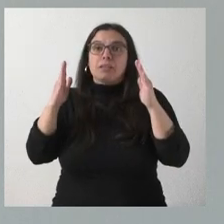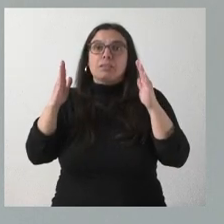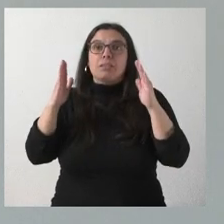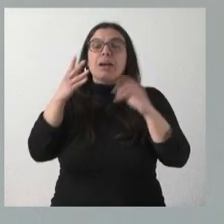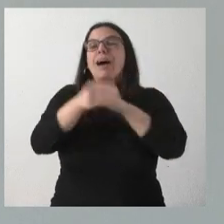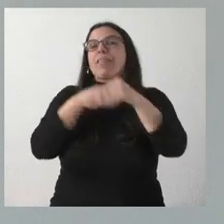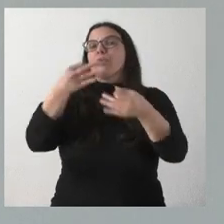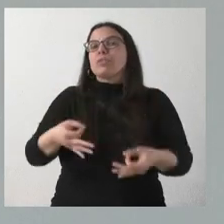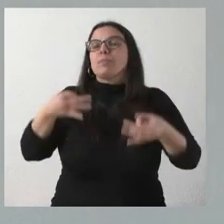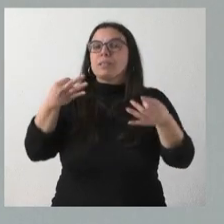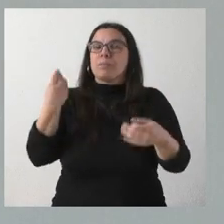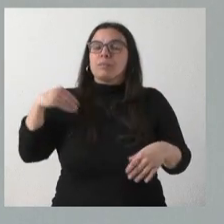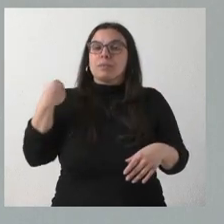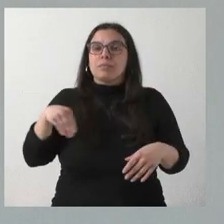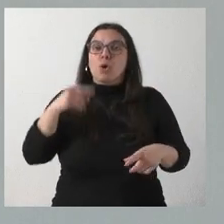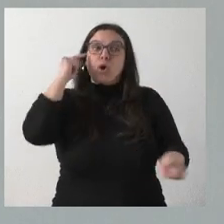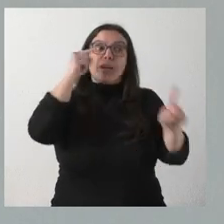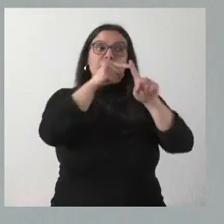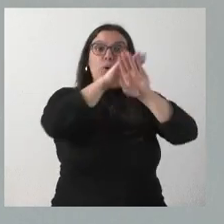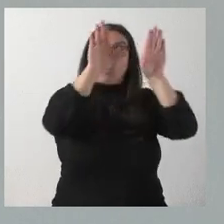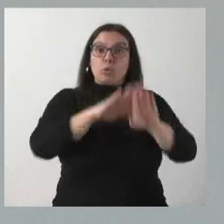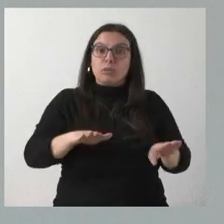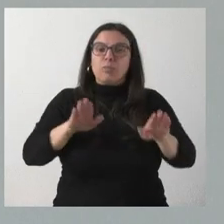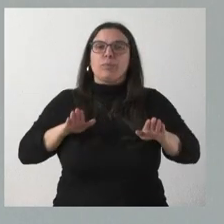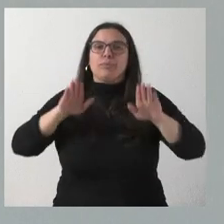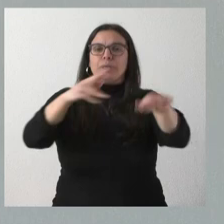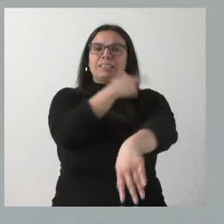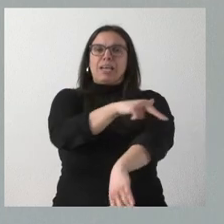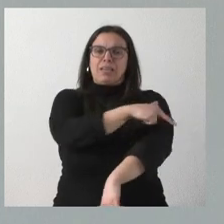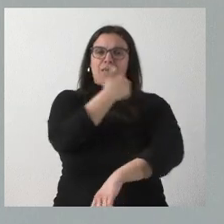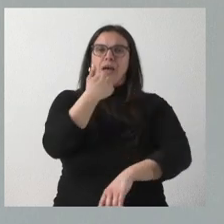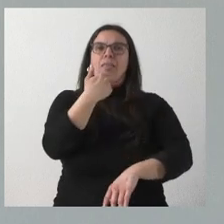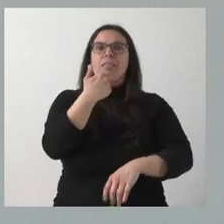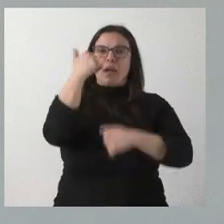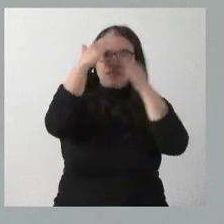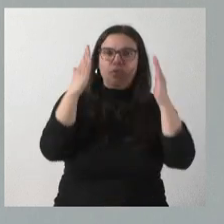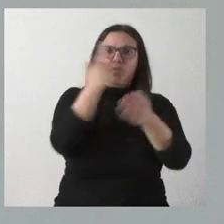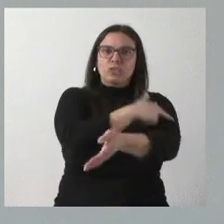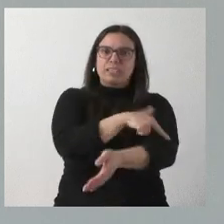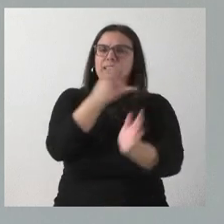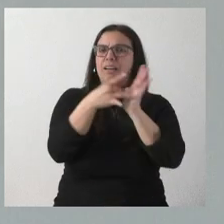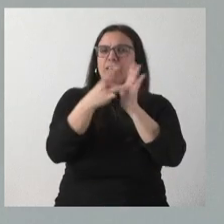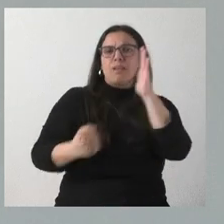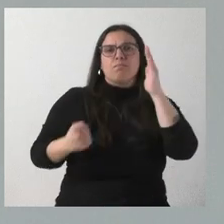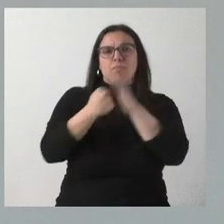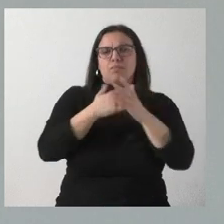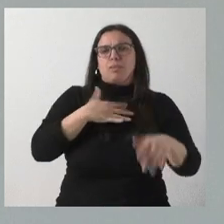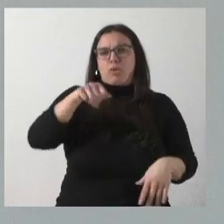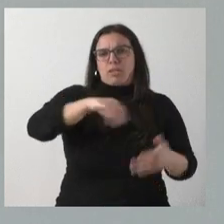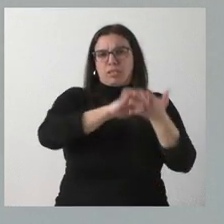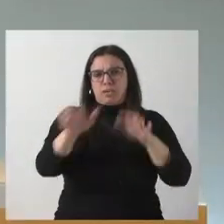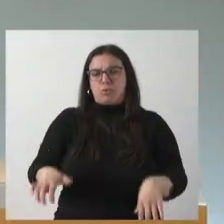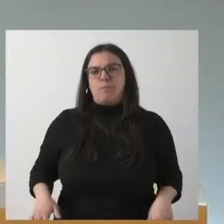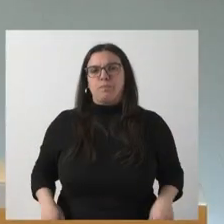compatible con el último objetivo que tenemos, que es una sanidad y una asistencia sanitaria de la máxima calidad posible en Castilla y León.